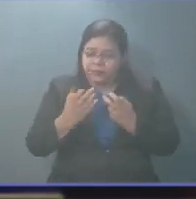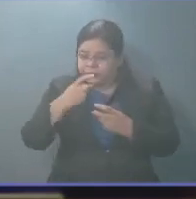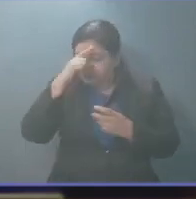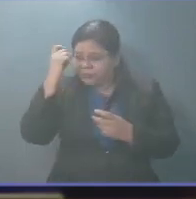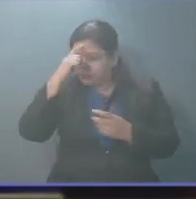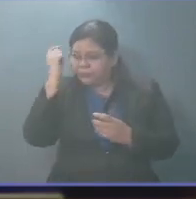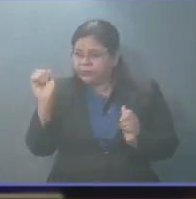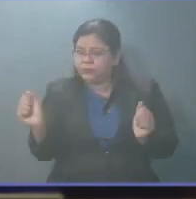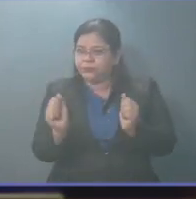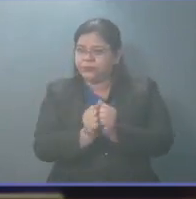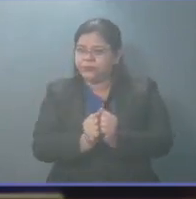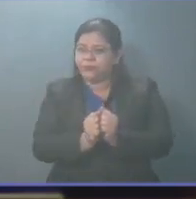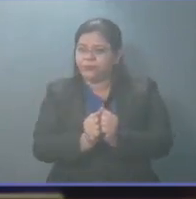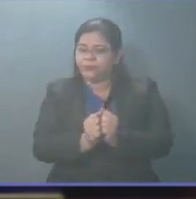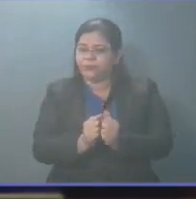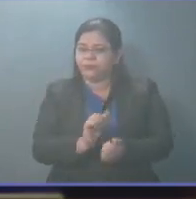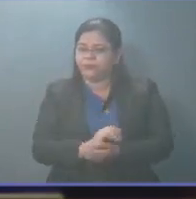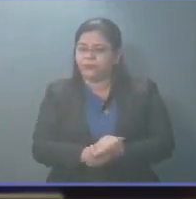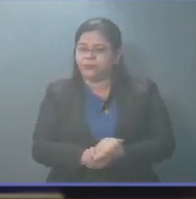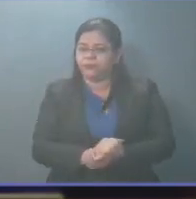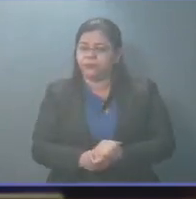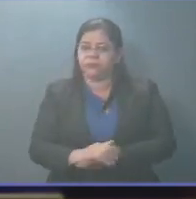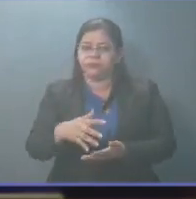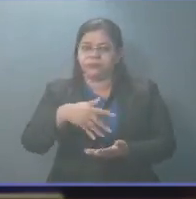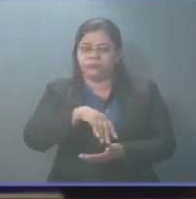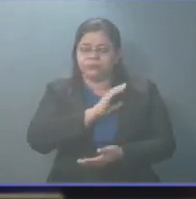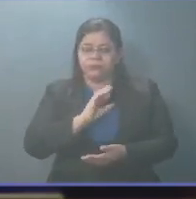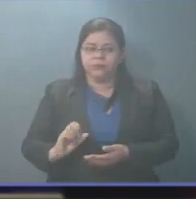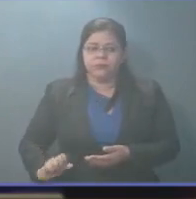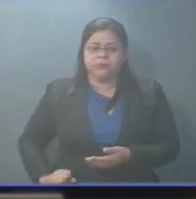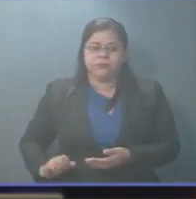por los salvadoreños.